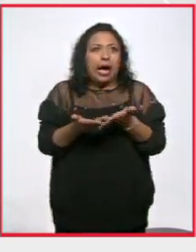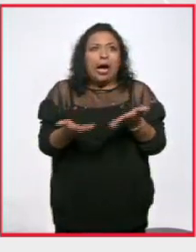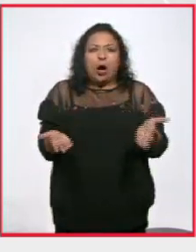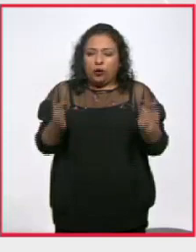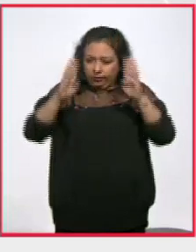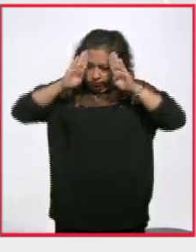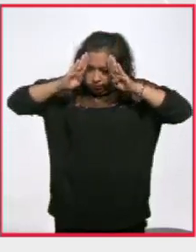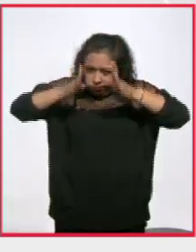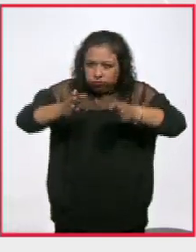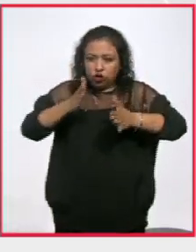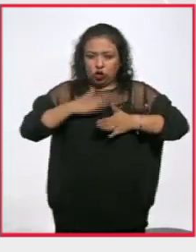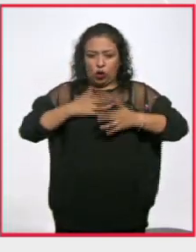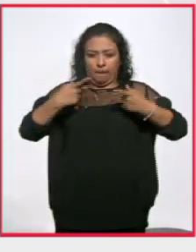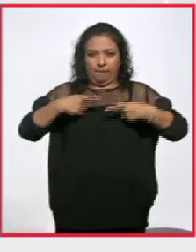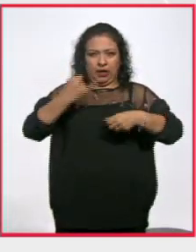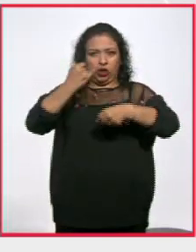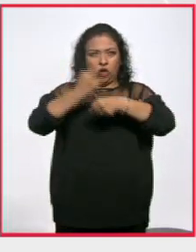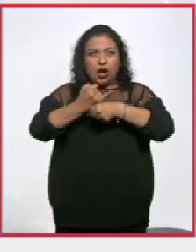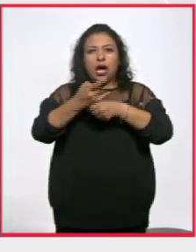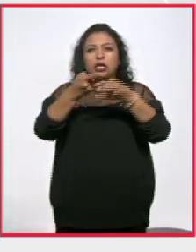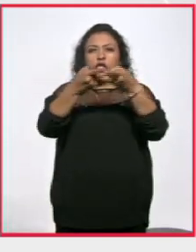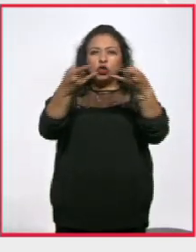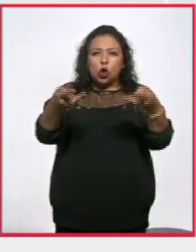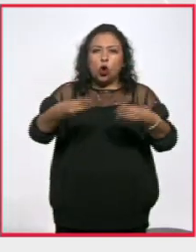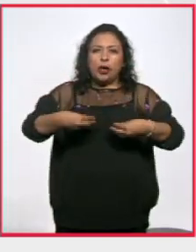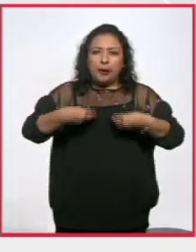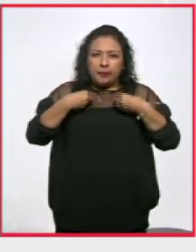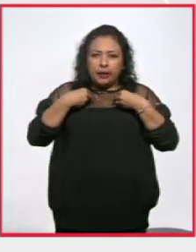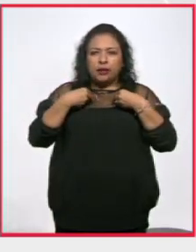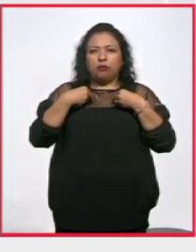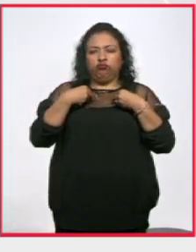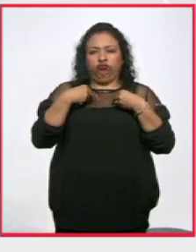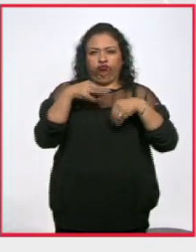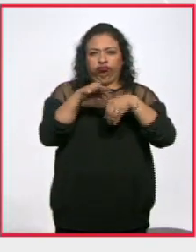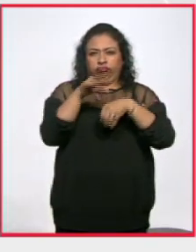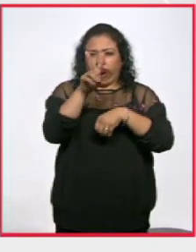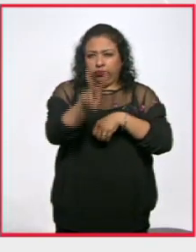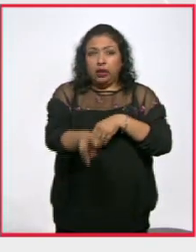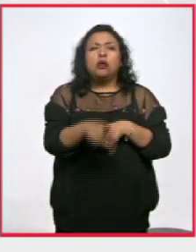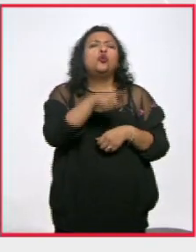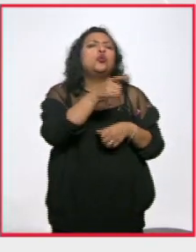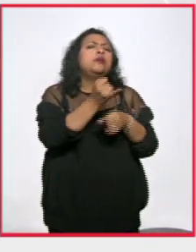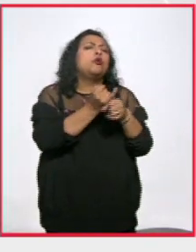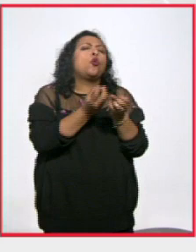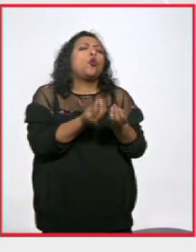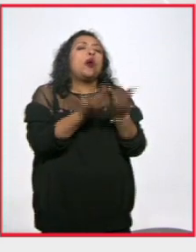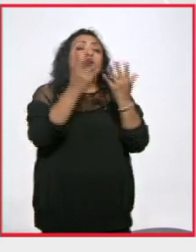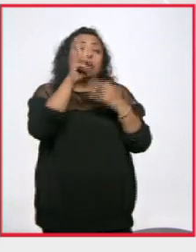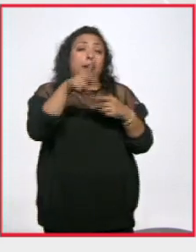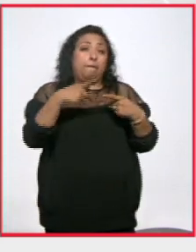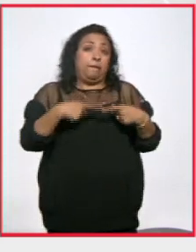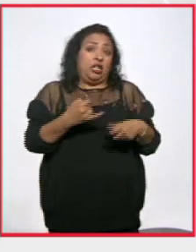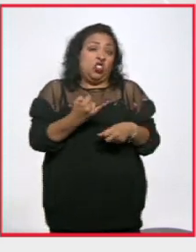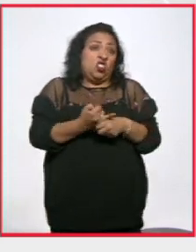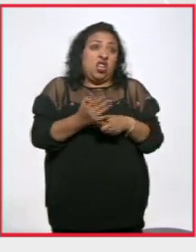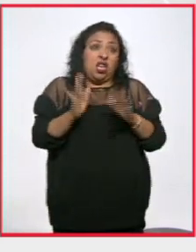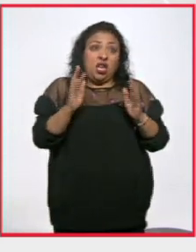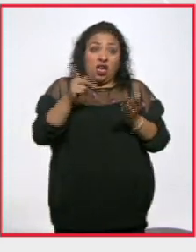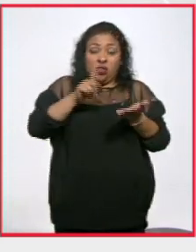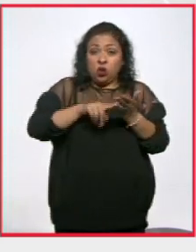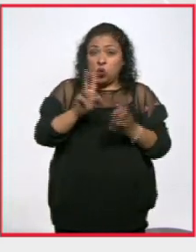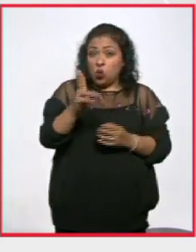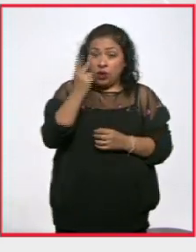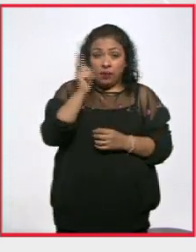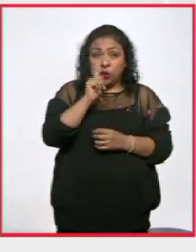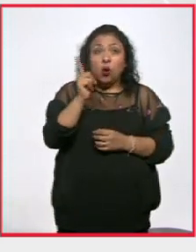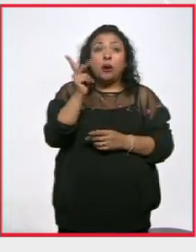que clavarse en tu personaje y su historia y su vida en ese momento ¿qué tanto investigaste? porque además has visto a personaje que no es de la UNAM sino